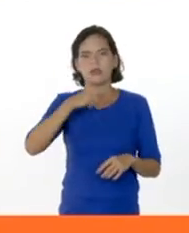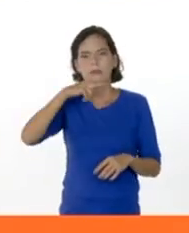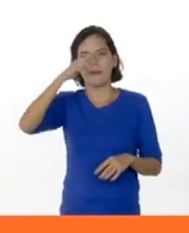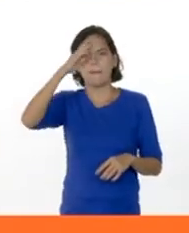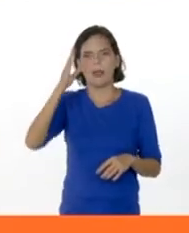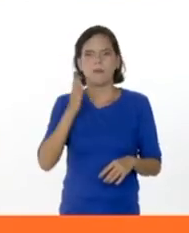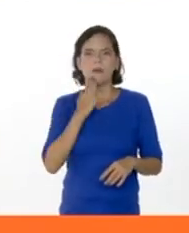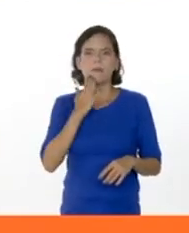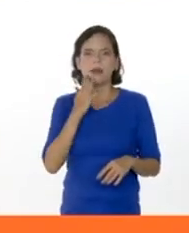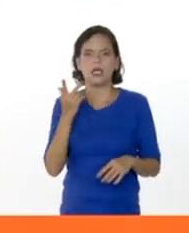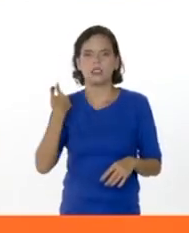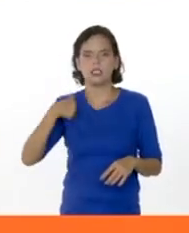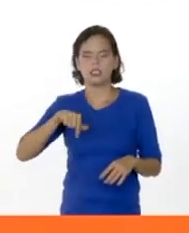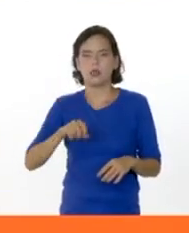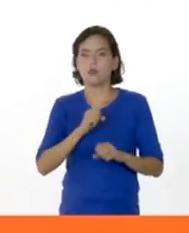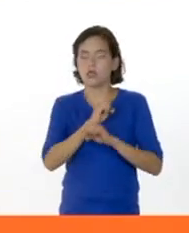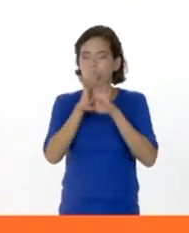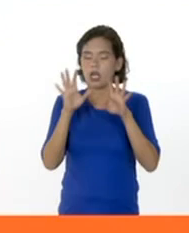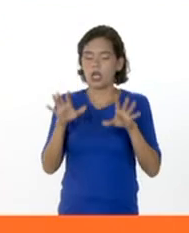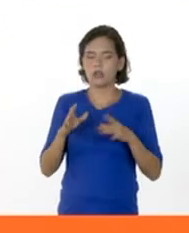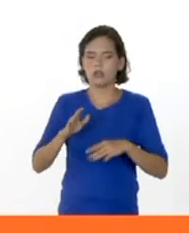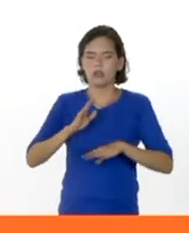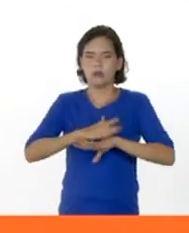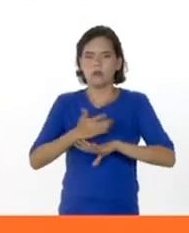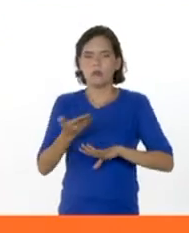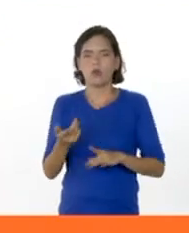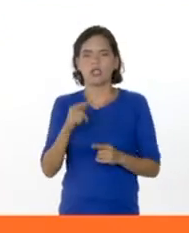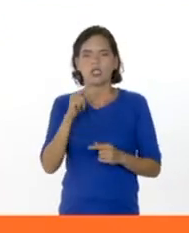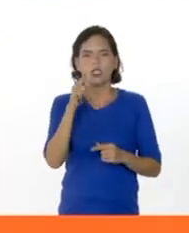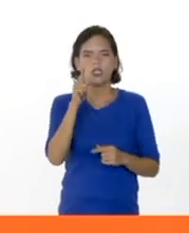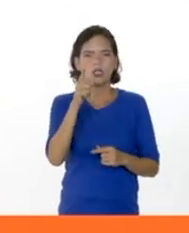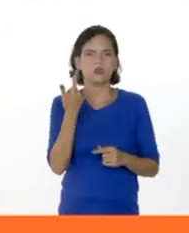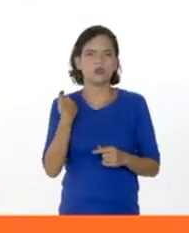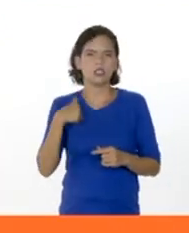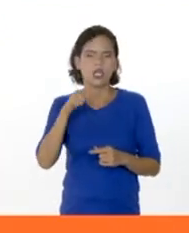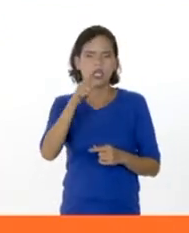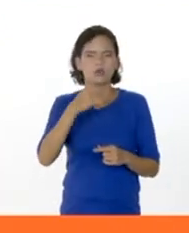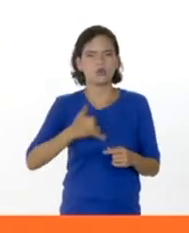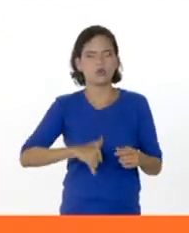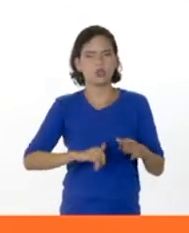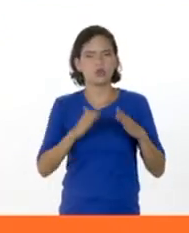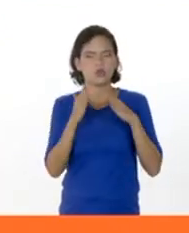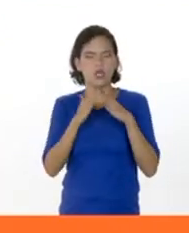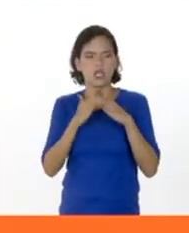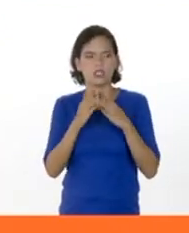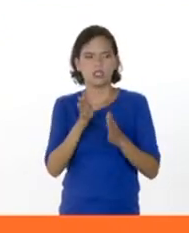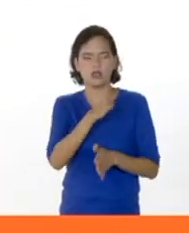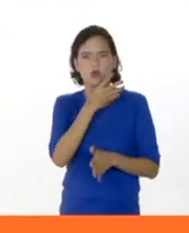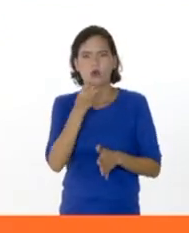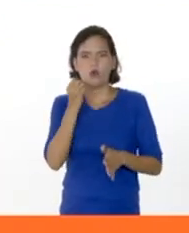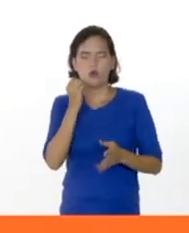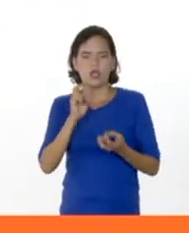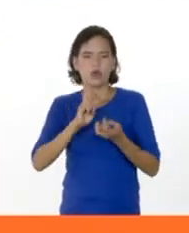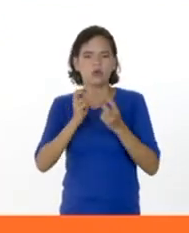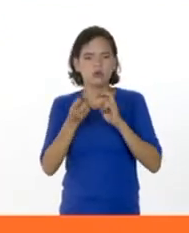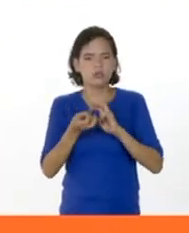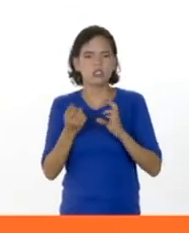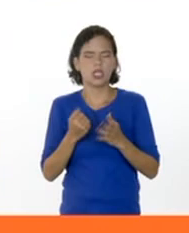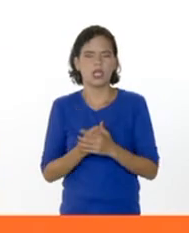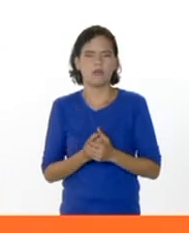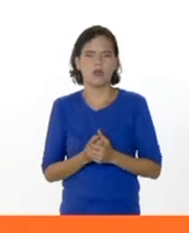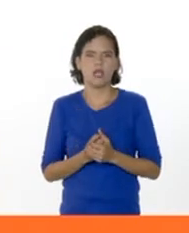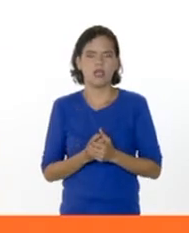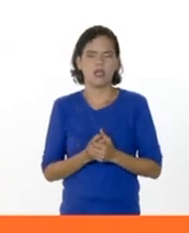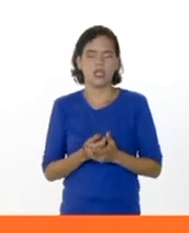estar muy atentos, porque quizás tú tienes a tu hijo en tu casa que es adolescente, que es un tema que influye